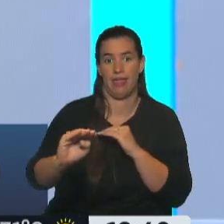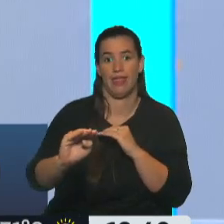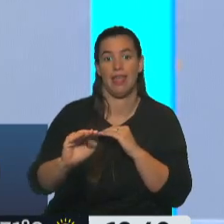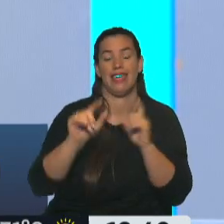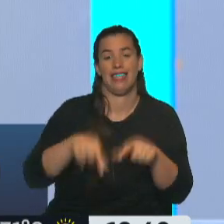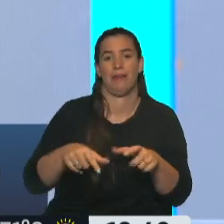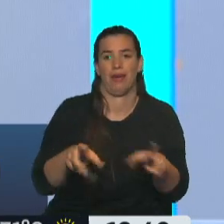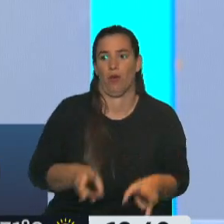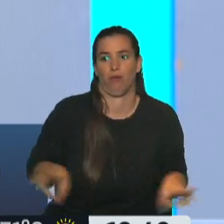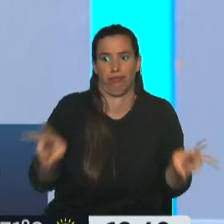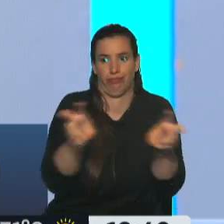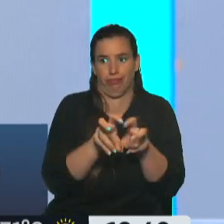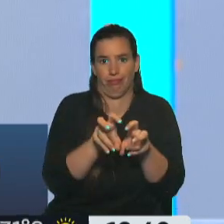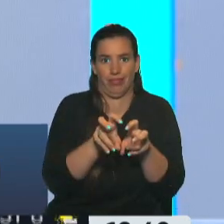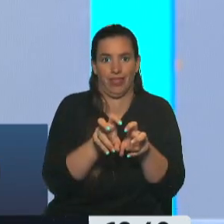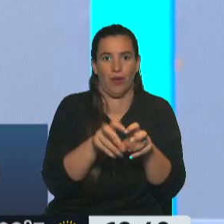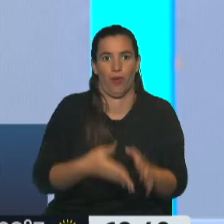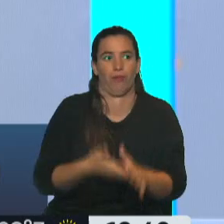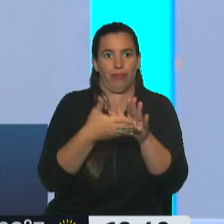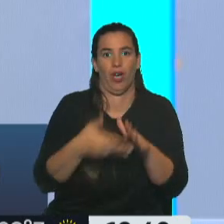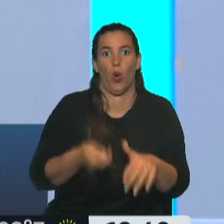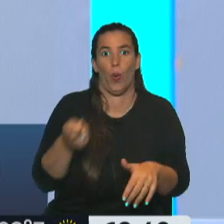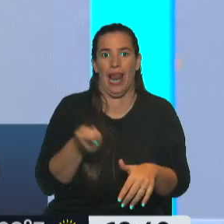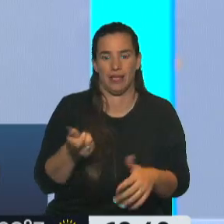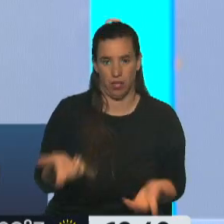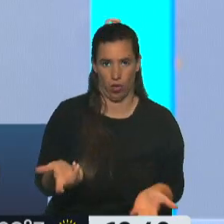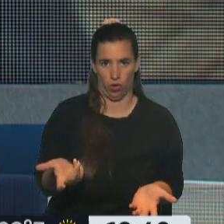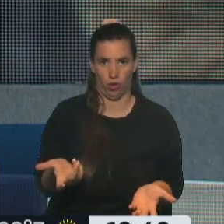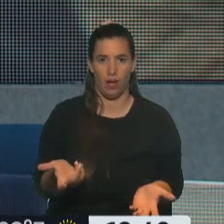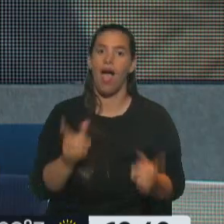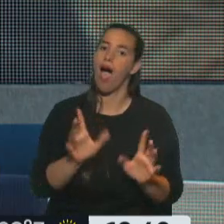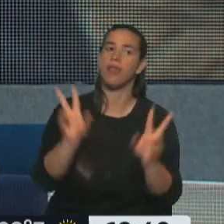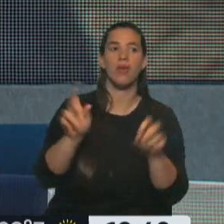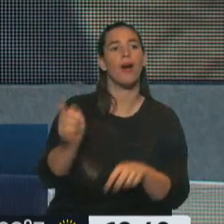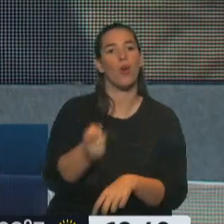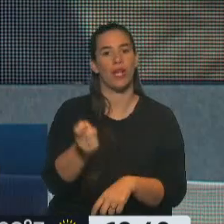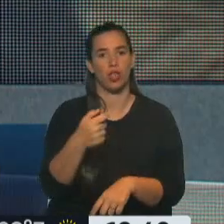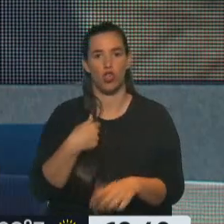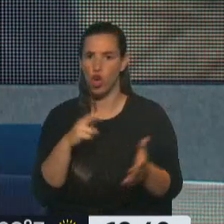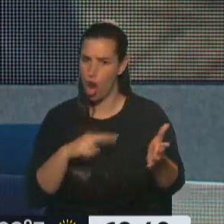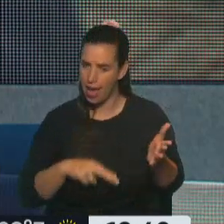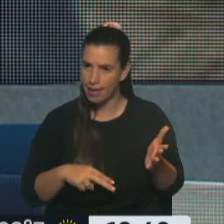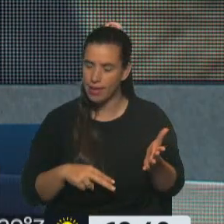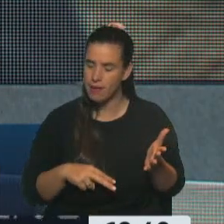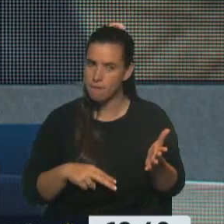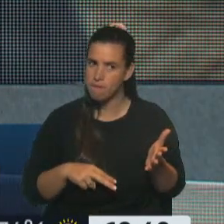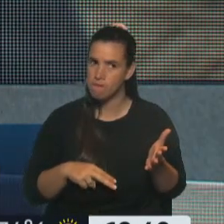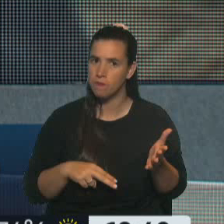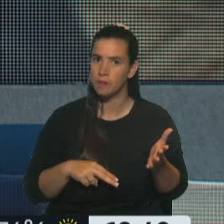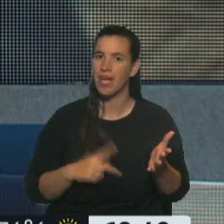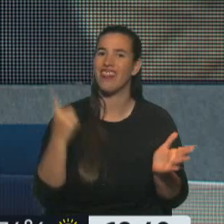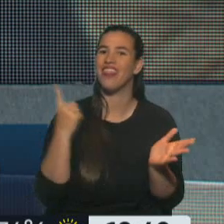del activo que respalda a las jubilaciones. propósito... Hablando de jubilaciones, lo que leí es que va a ser por